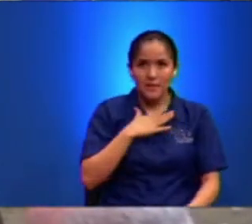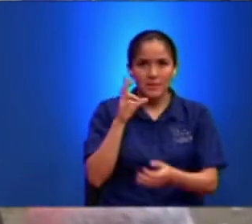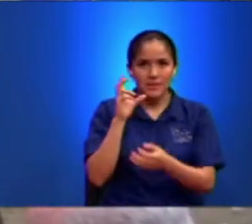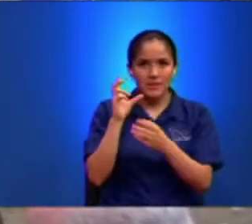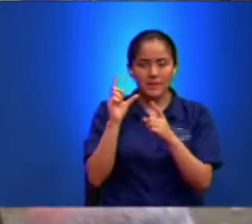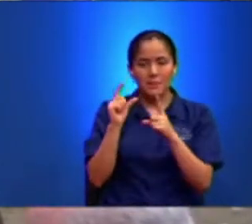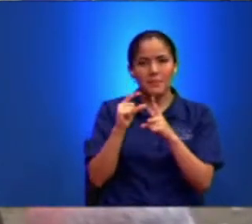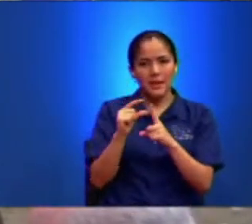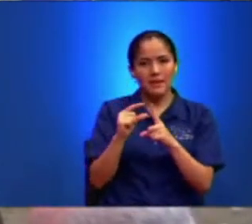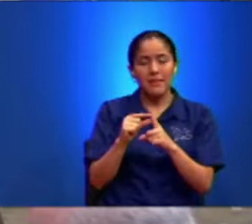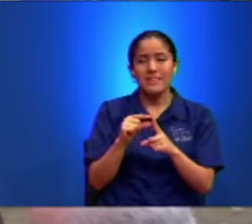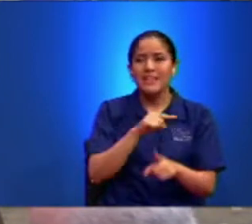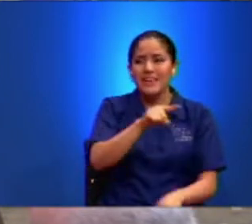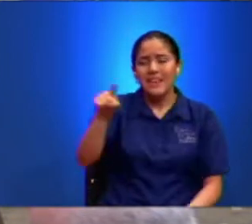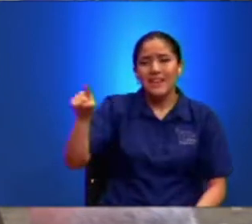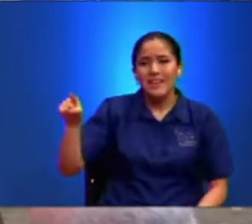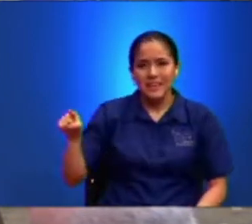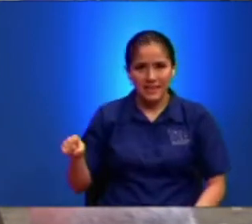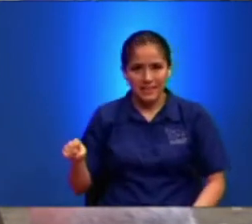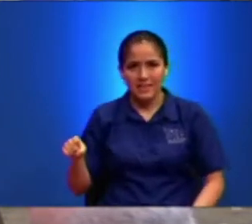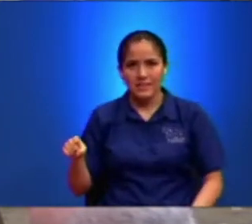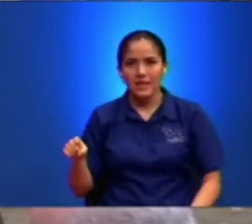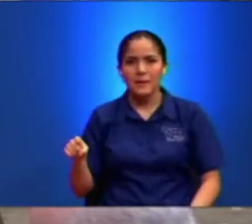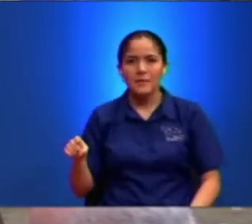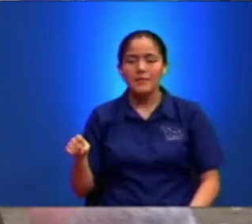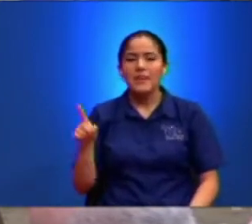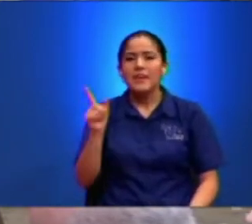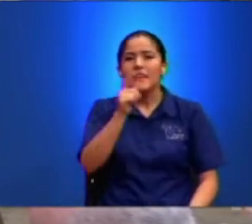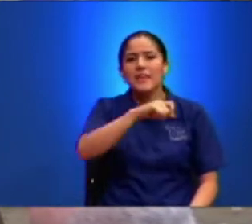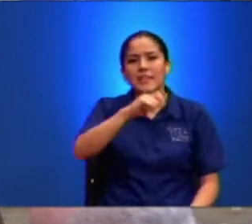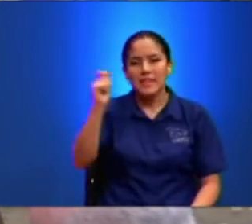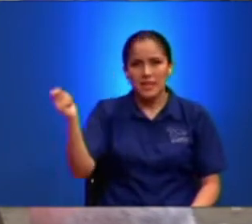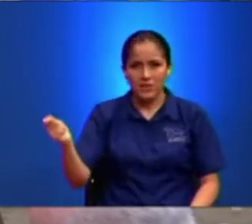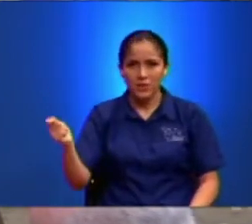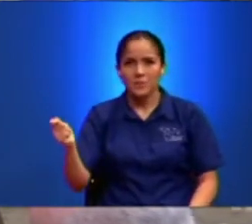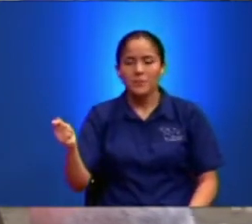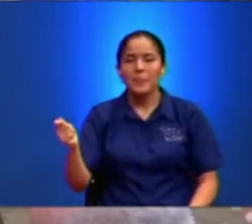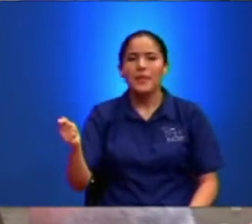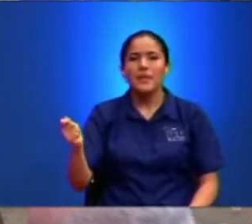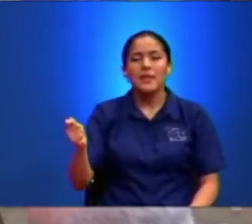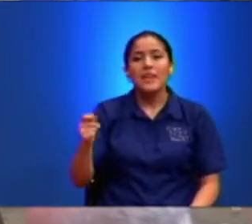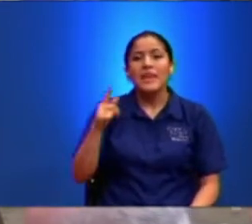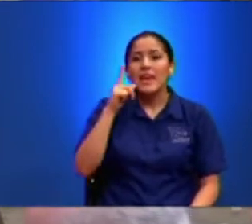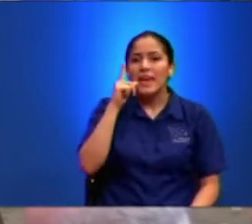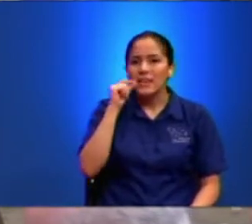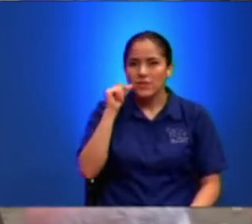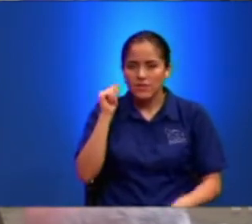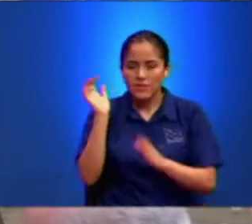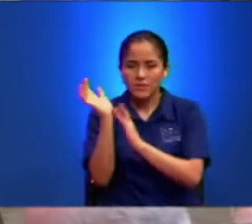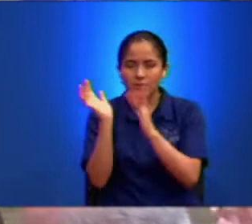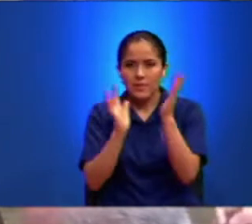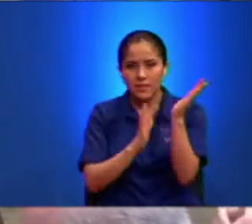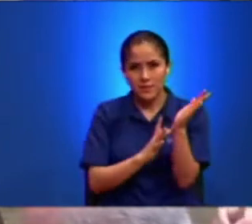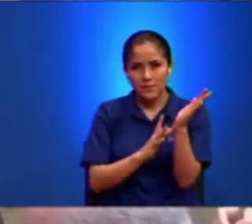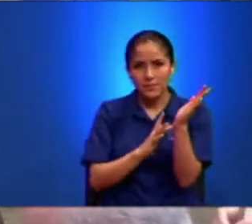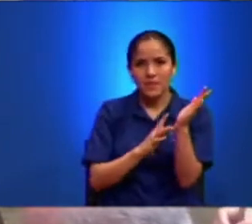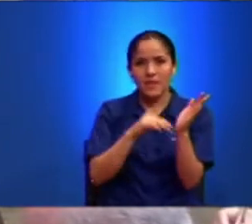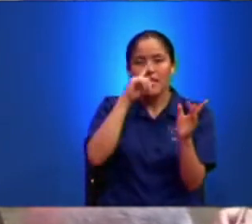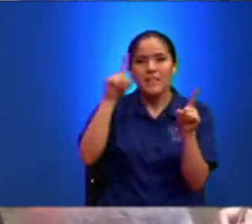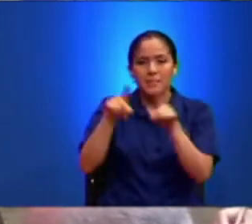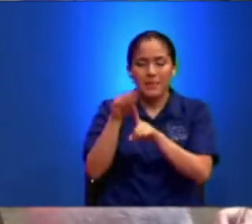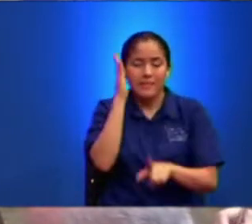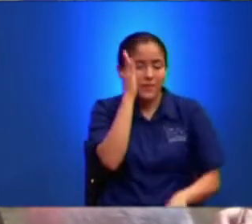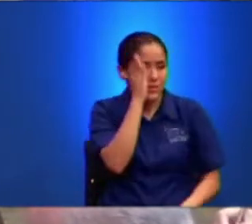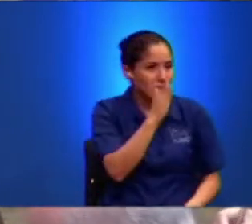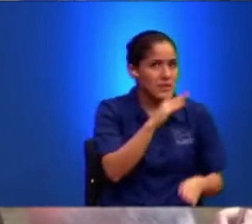esta generación Adúltera Y pecadora El hijo del hombre También se avergonzará De él Cuando venga En la